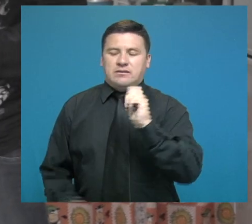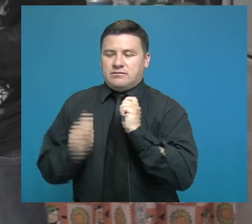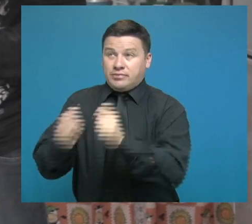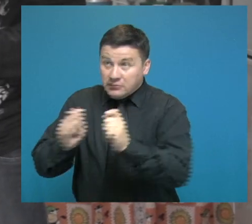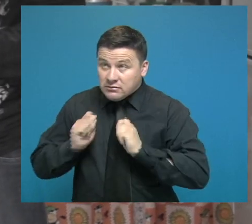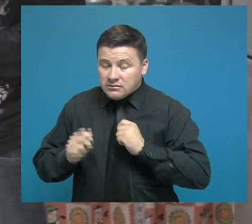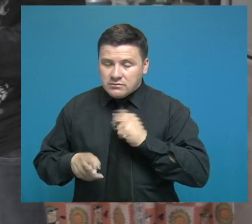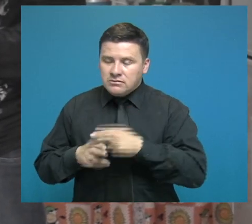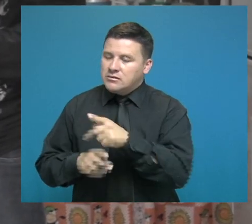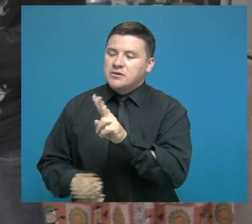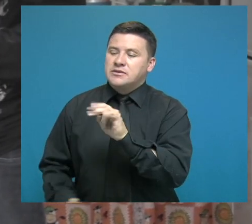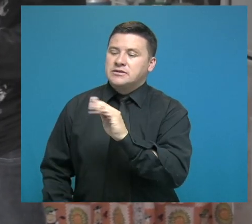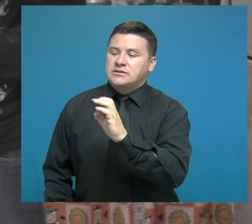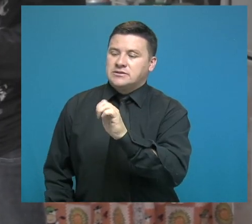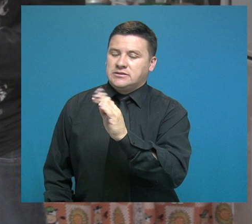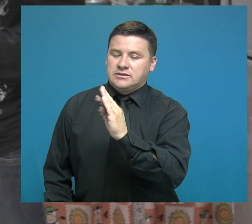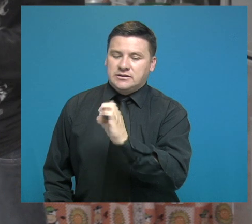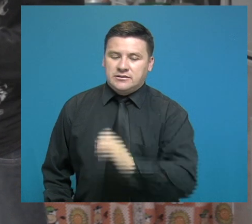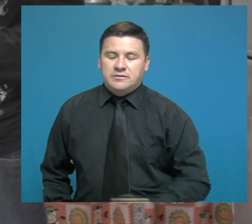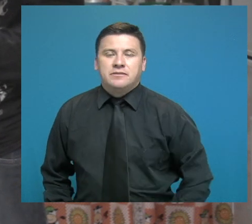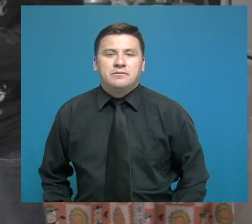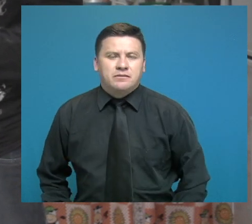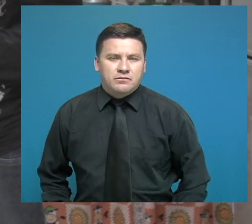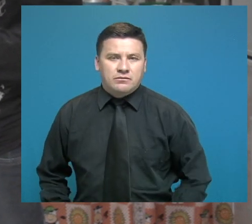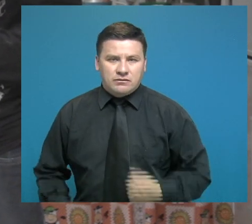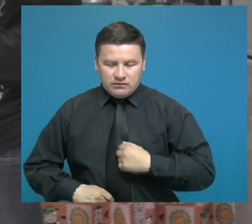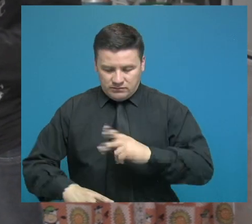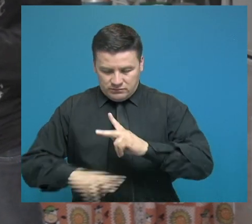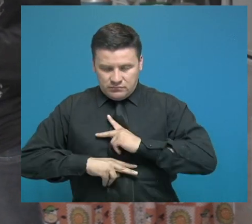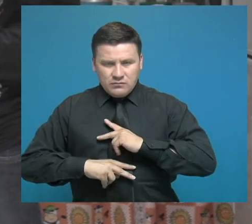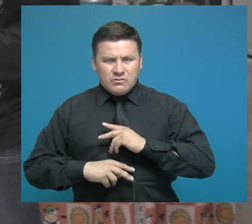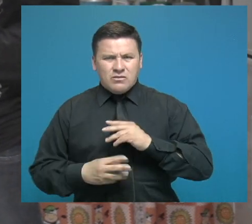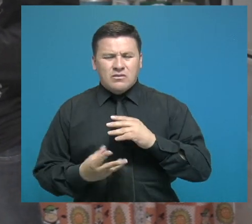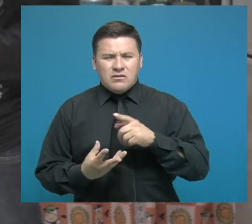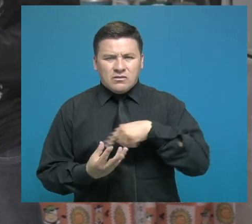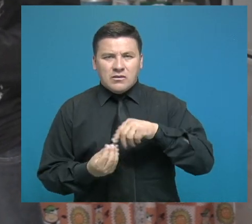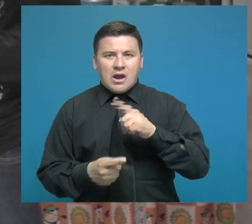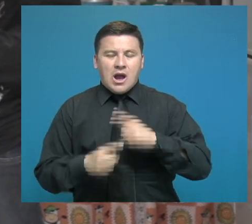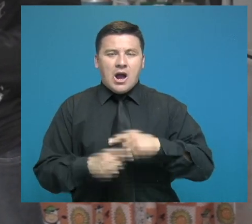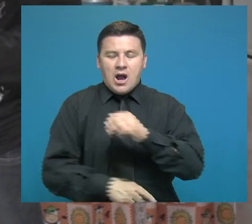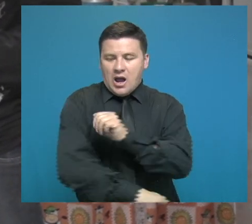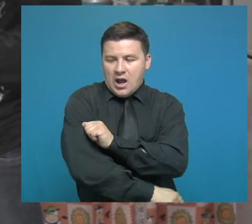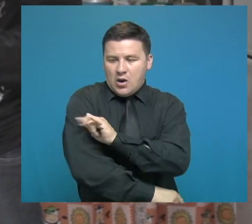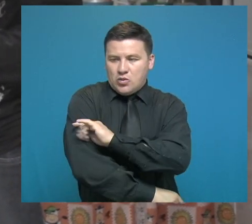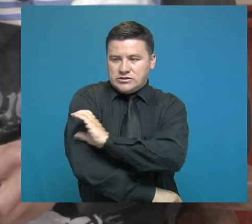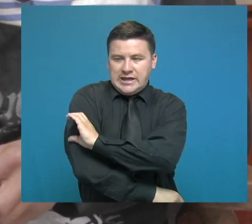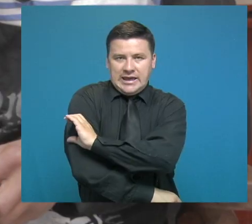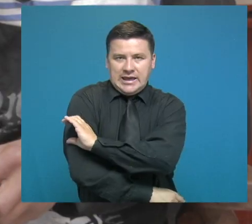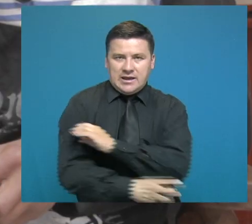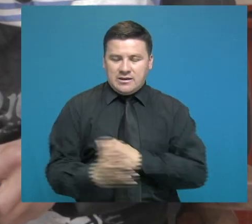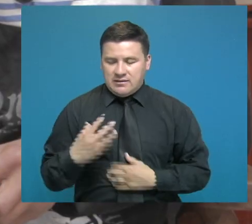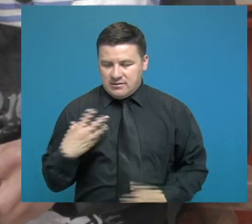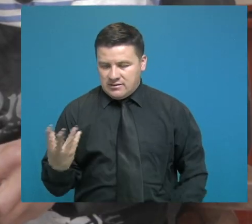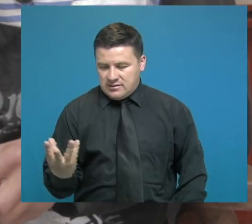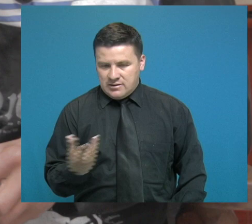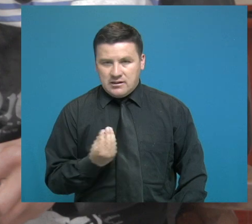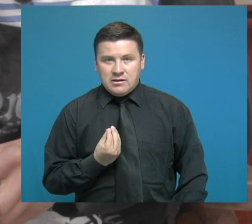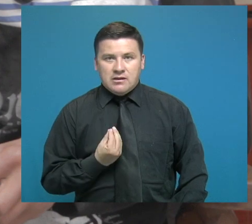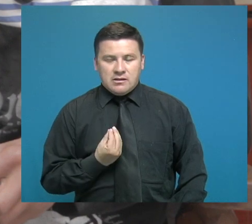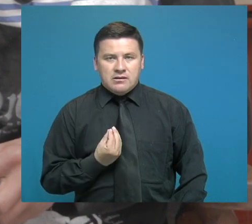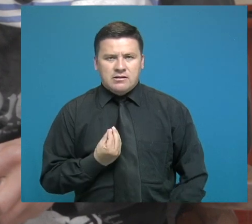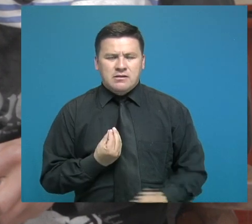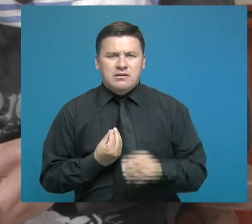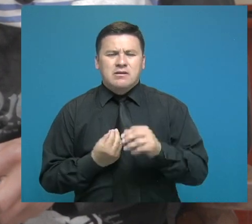¿Y nos han llamado la mamá hoy? ¿Caquetá de mamá? Pertenecí al bloque central Bolívar de las autodefensas. El bloque central